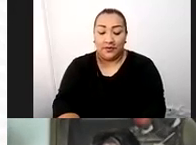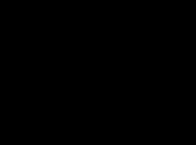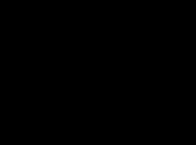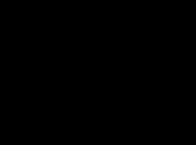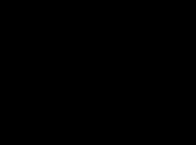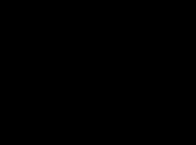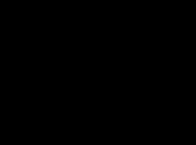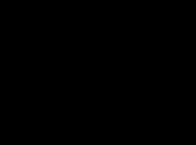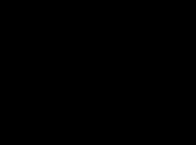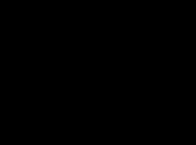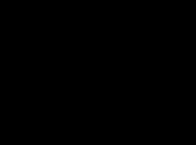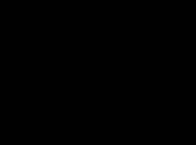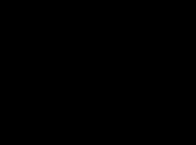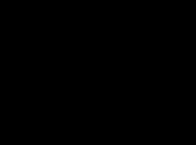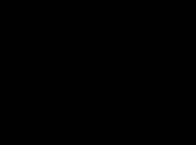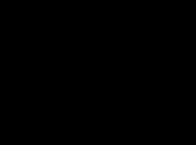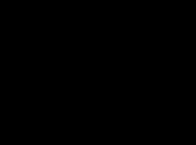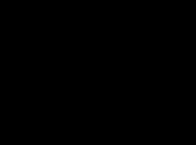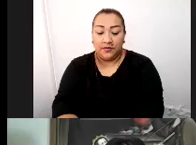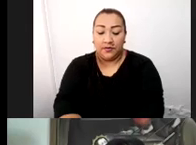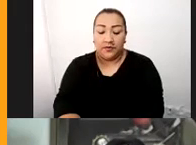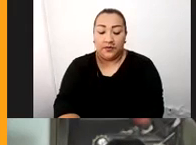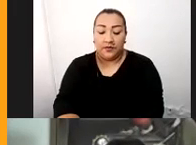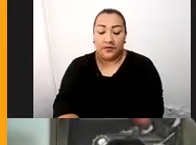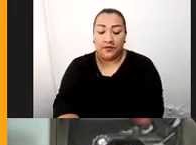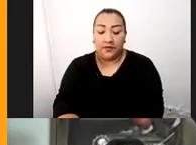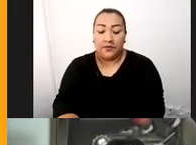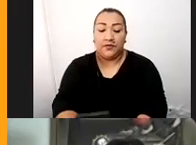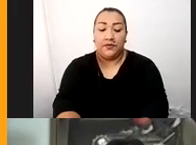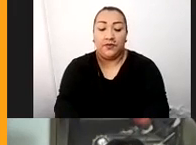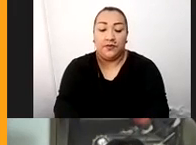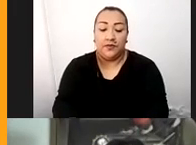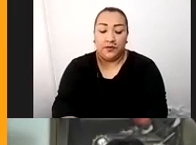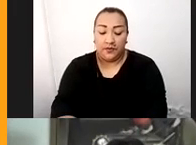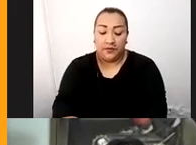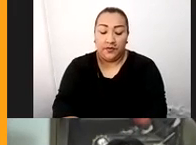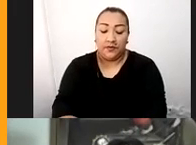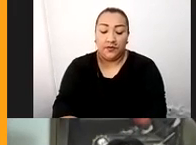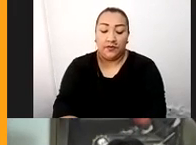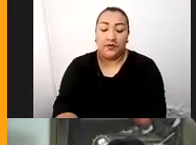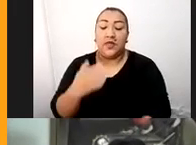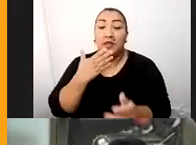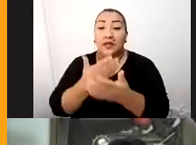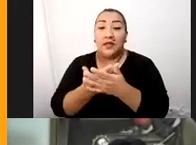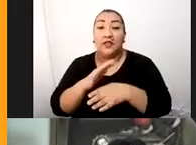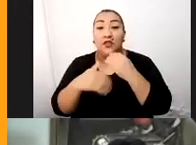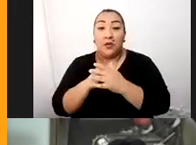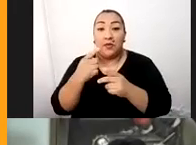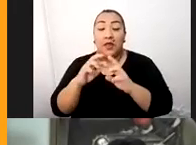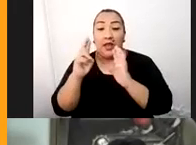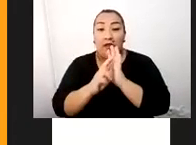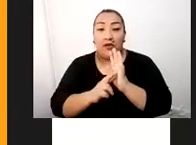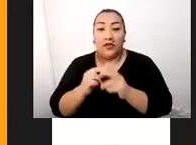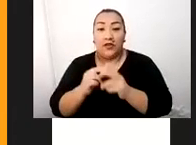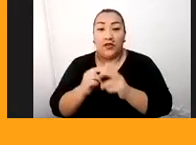A nombre de ComPerú agradecemos la participación de Ferre y Dessa de La Vega desarrollado en el marco de la primera rueda interregional de SinoSul.